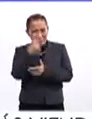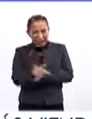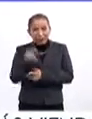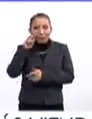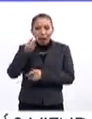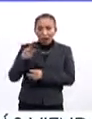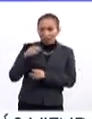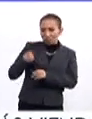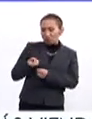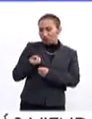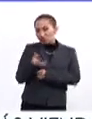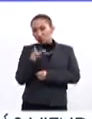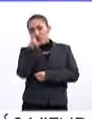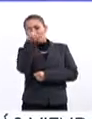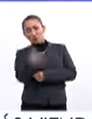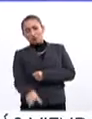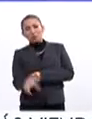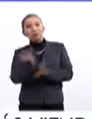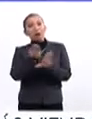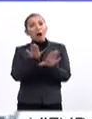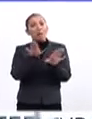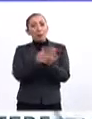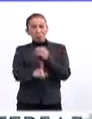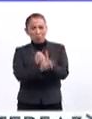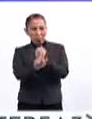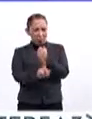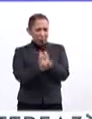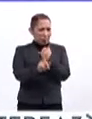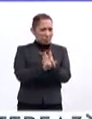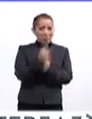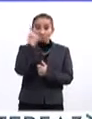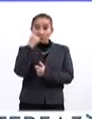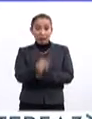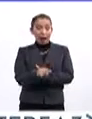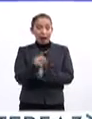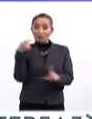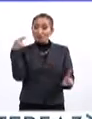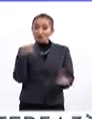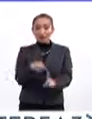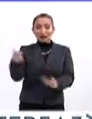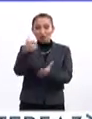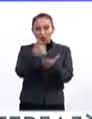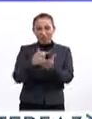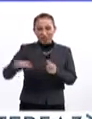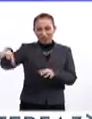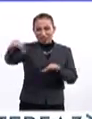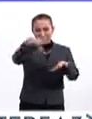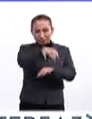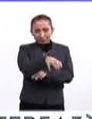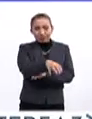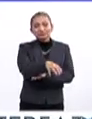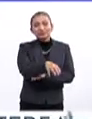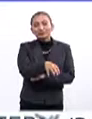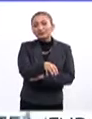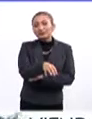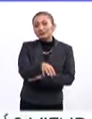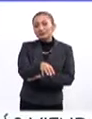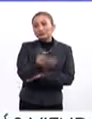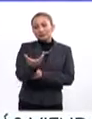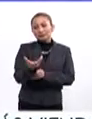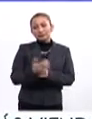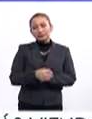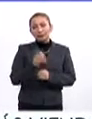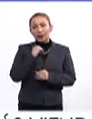empezó a tipificarse como un problema dentro de la ciudad. Y pues